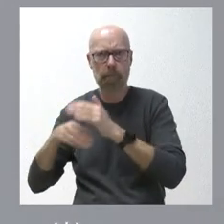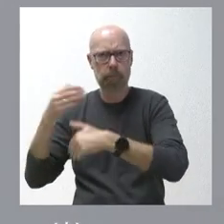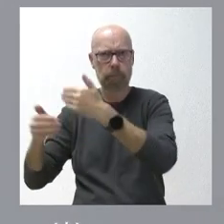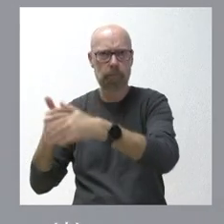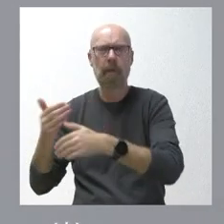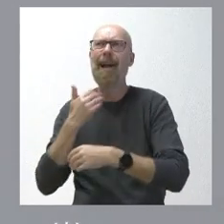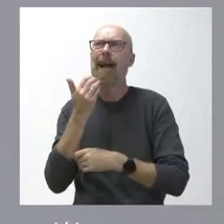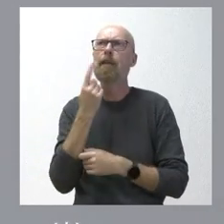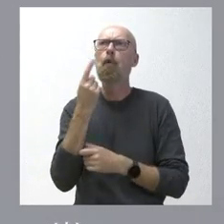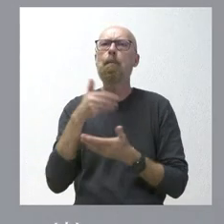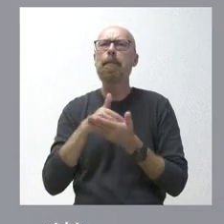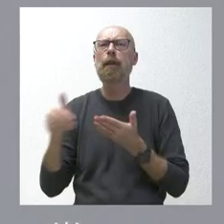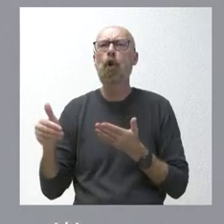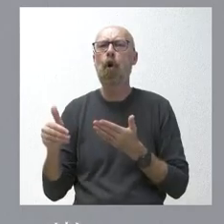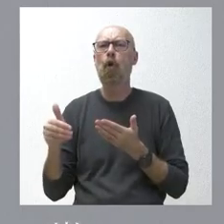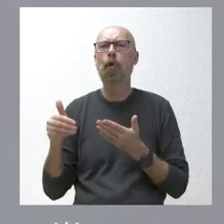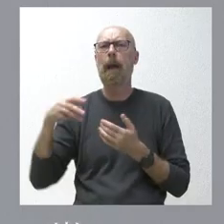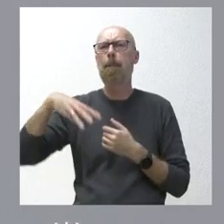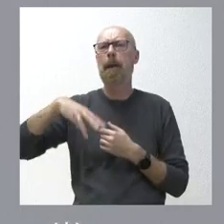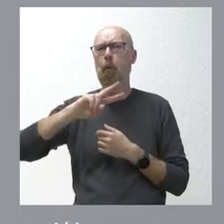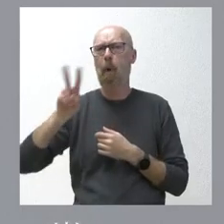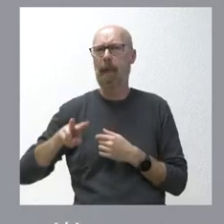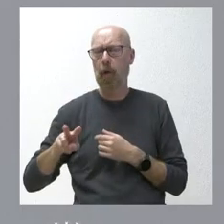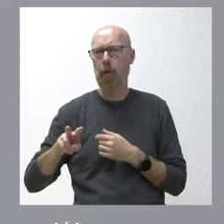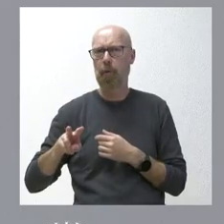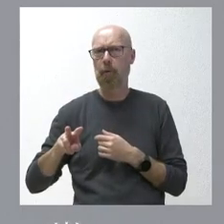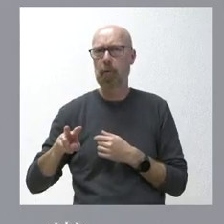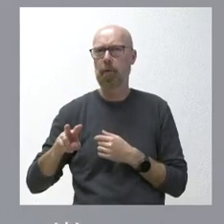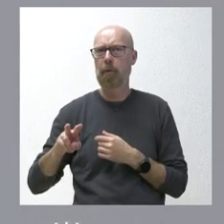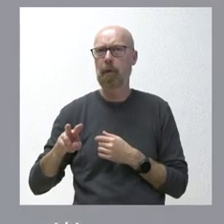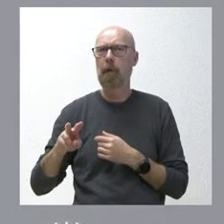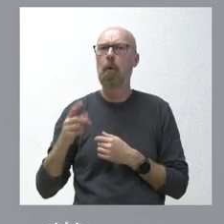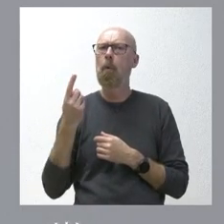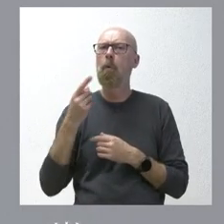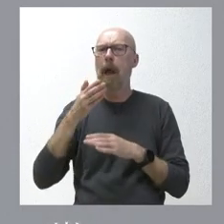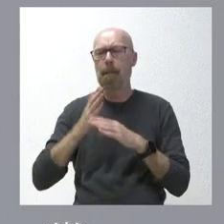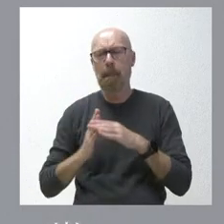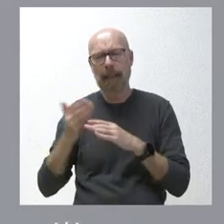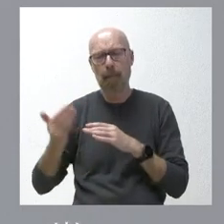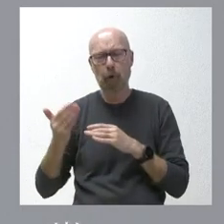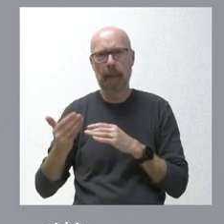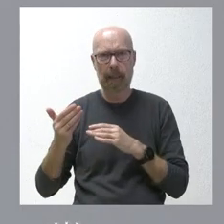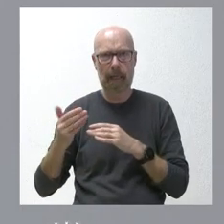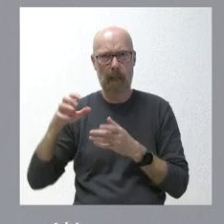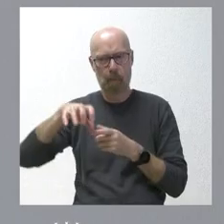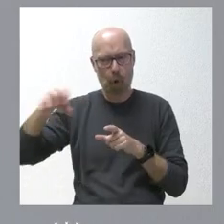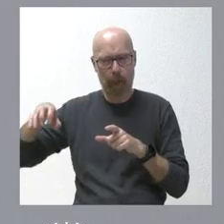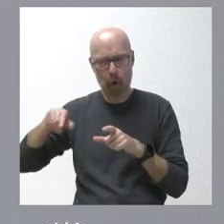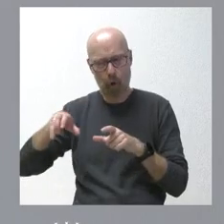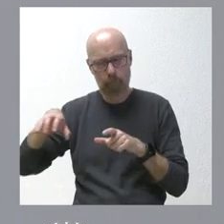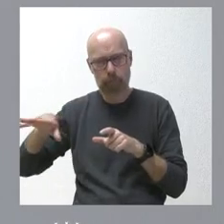casi un millón de metros cuadrados. Y una parte importante de este polígono va a ser